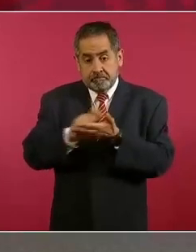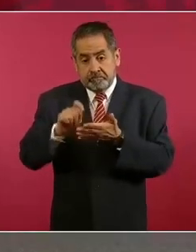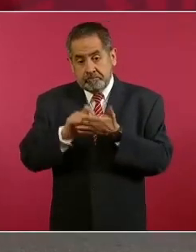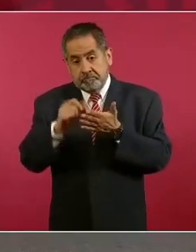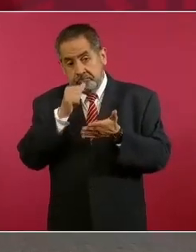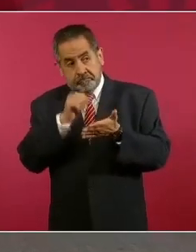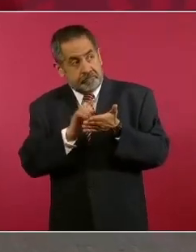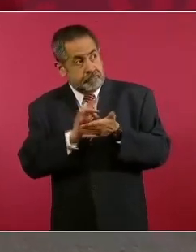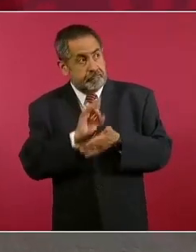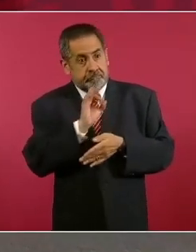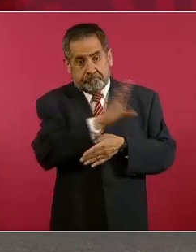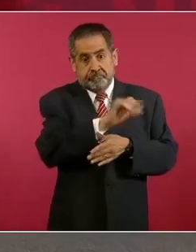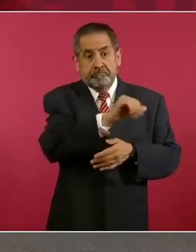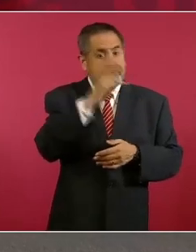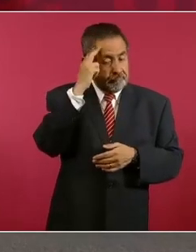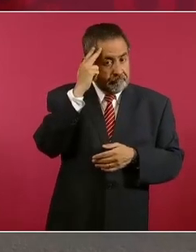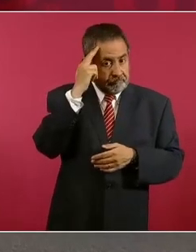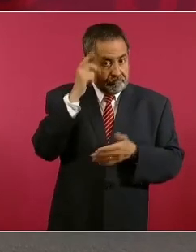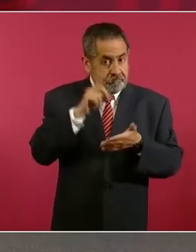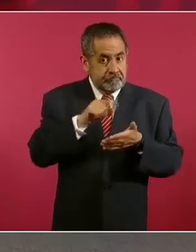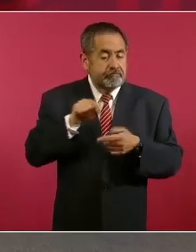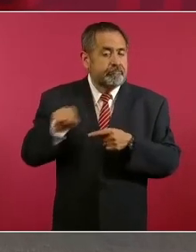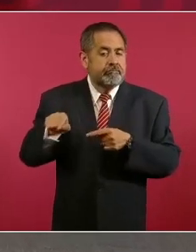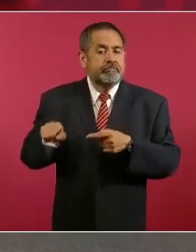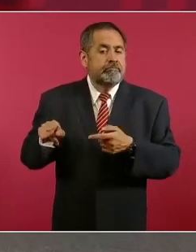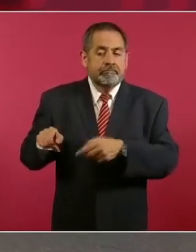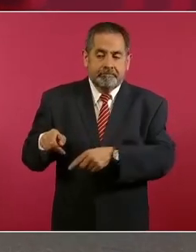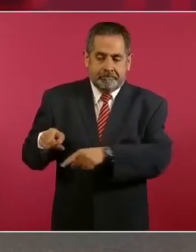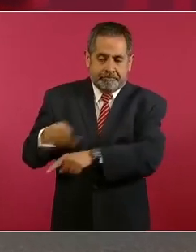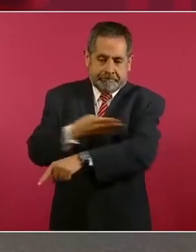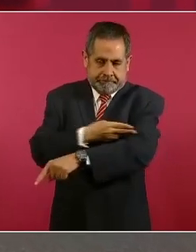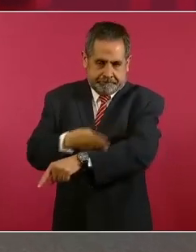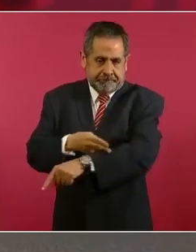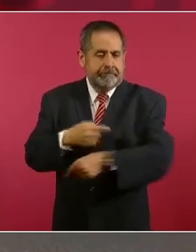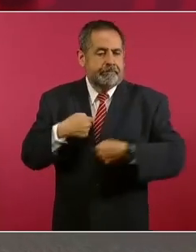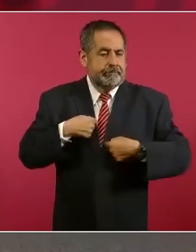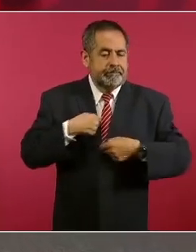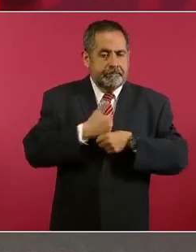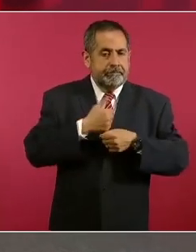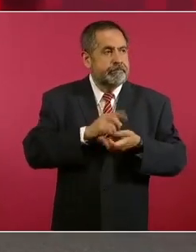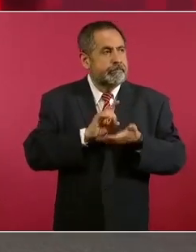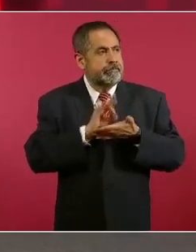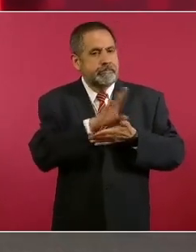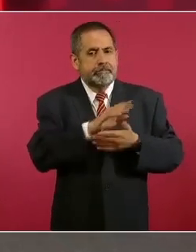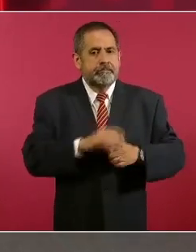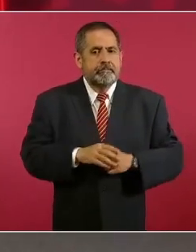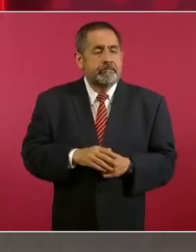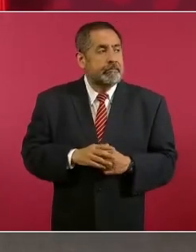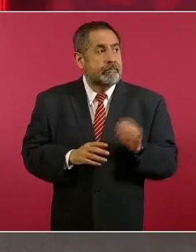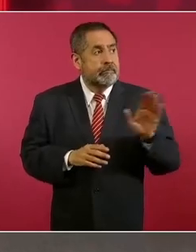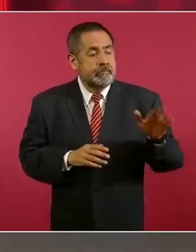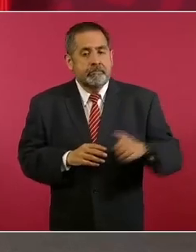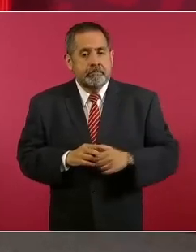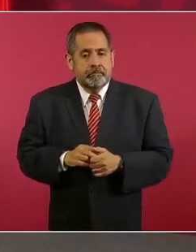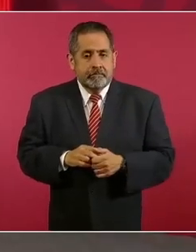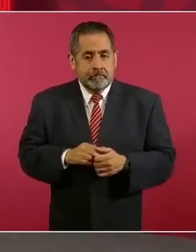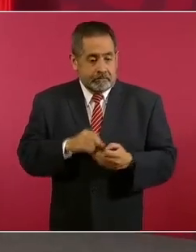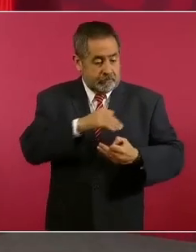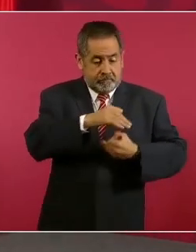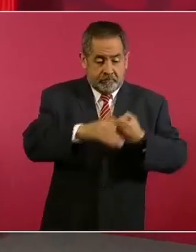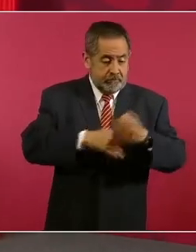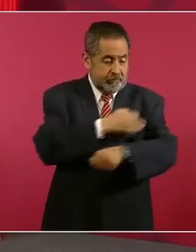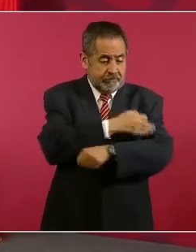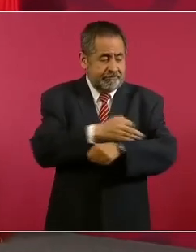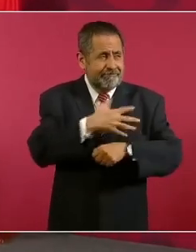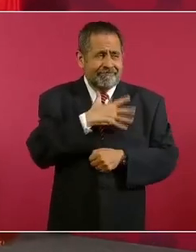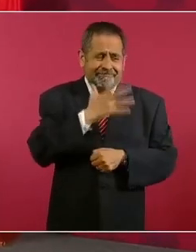es que le pone toda la familia está muy apenada,